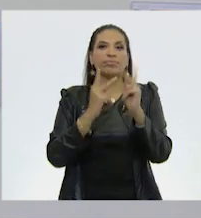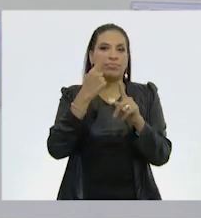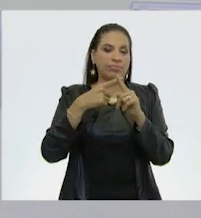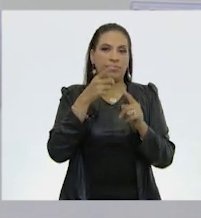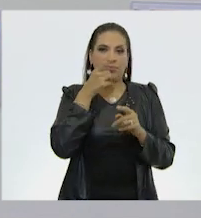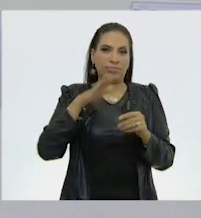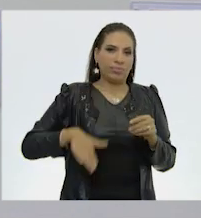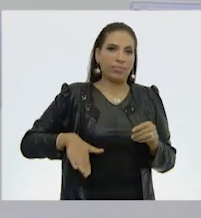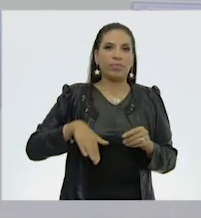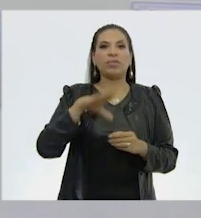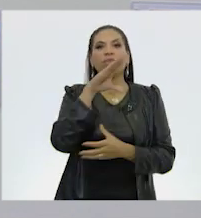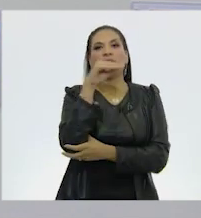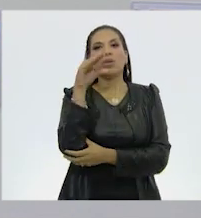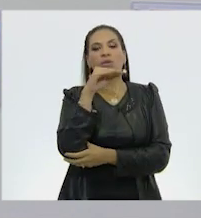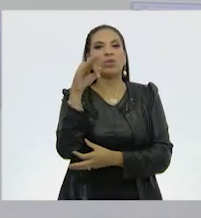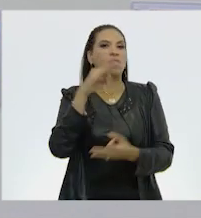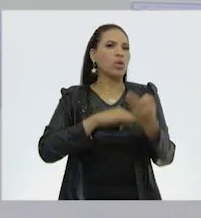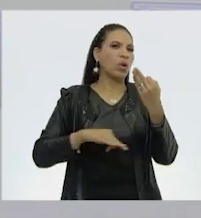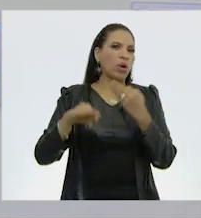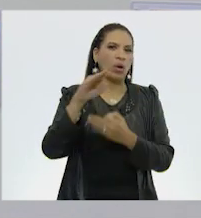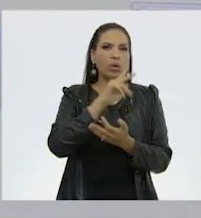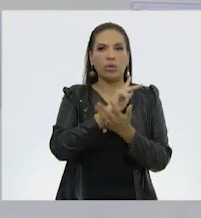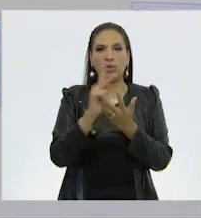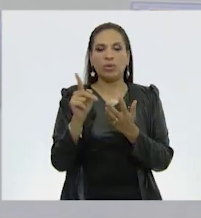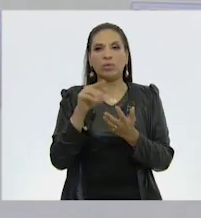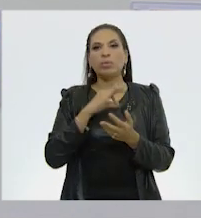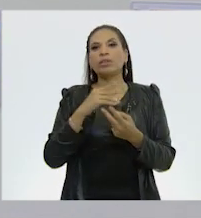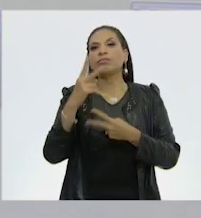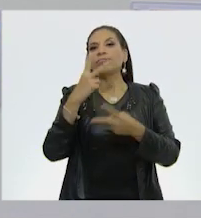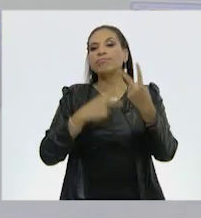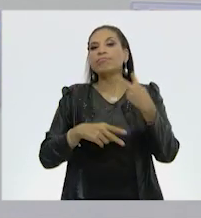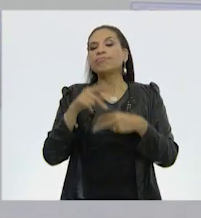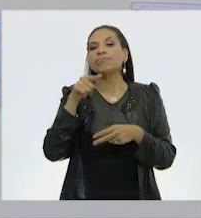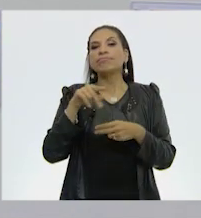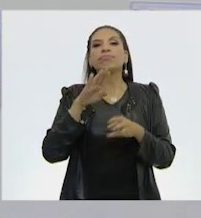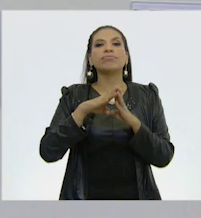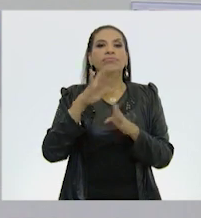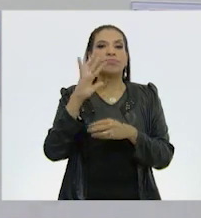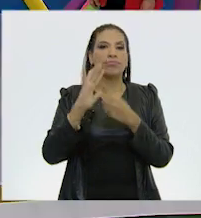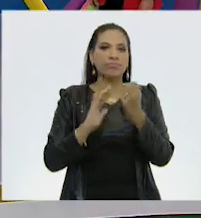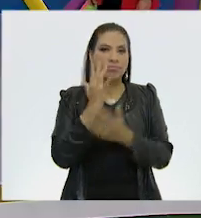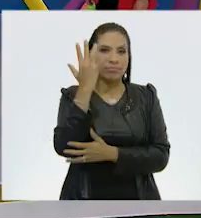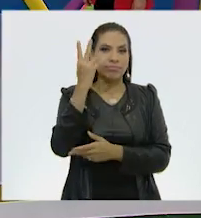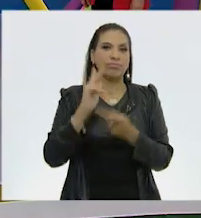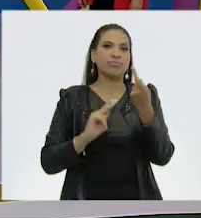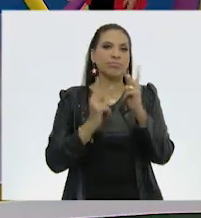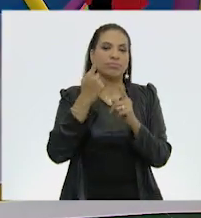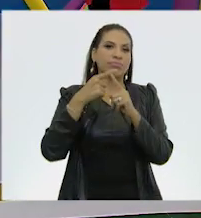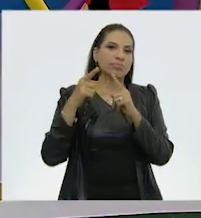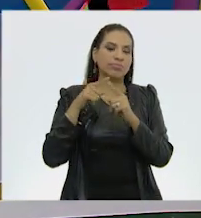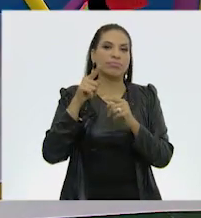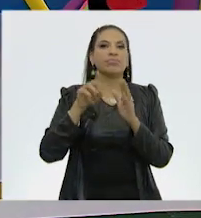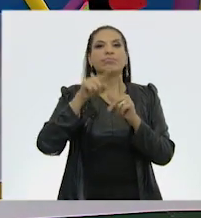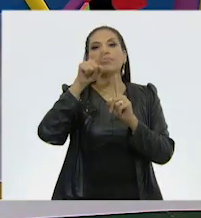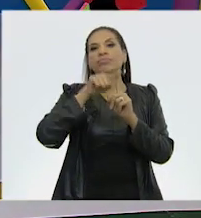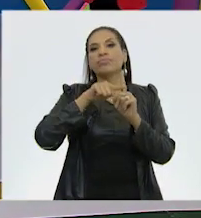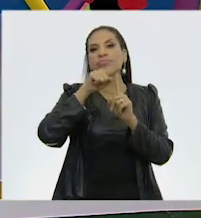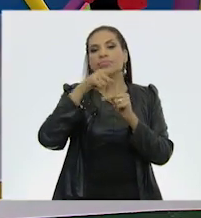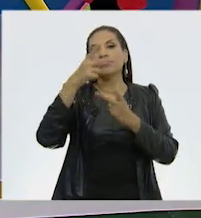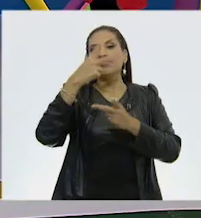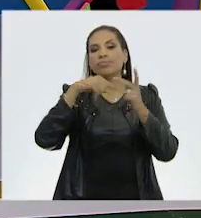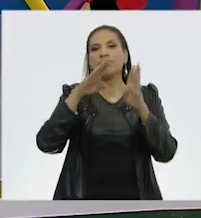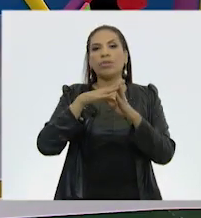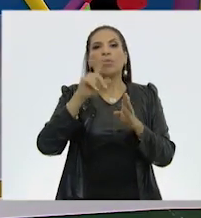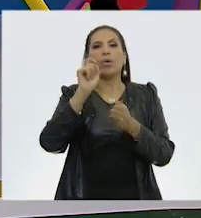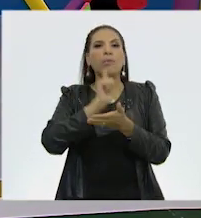mencionaba Tom, precisamente. Son todos aquellos que procesa la naturaleza, como la temperatura, la purificación